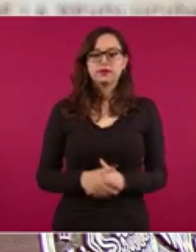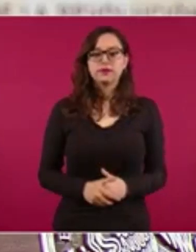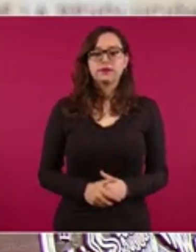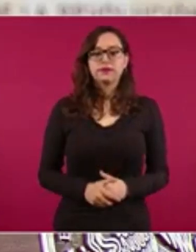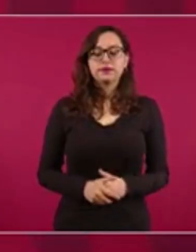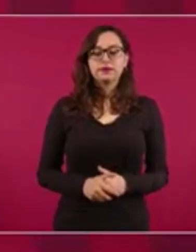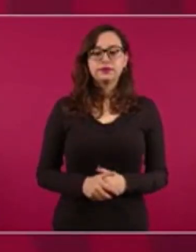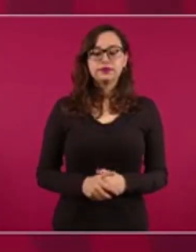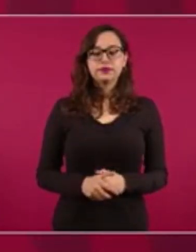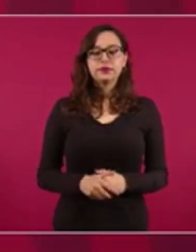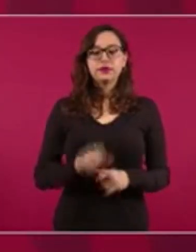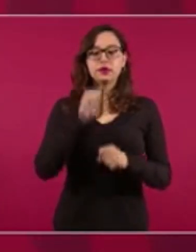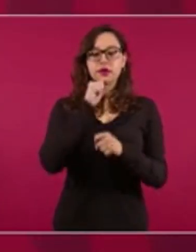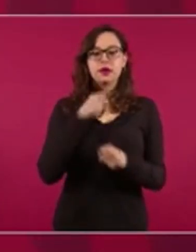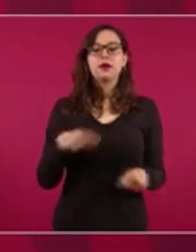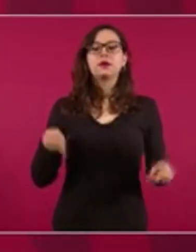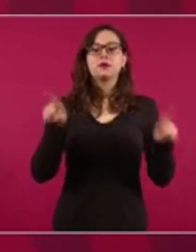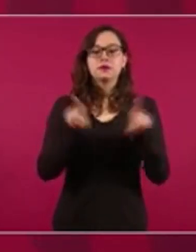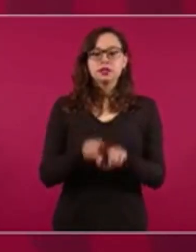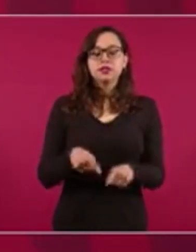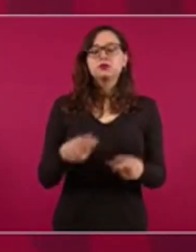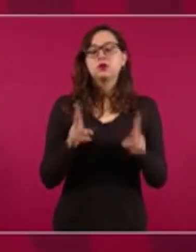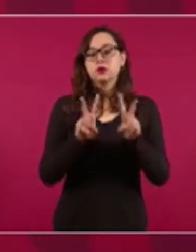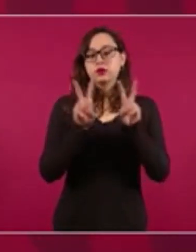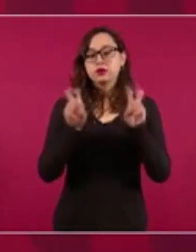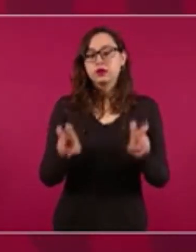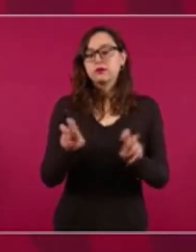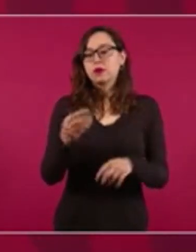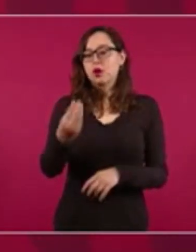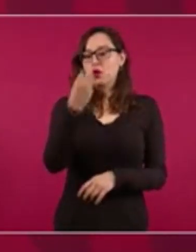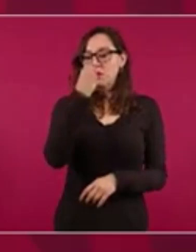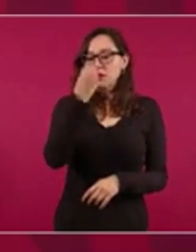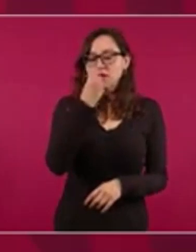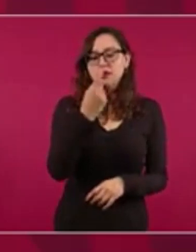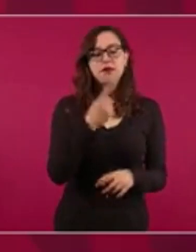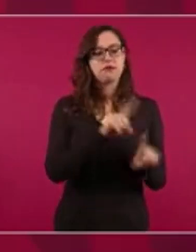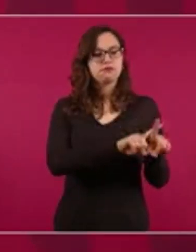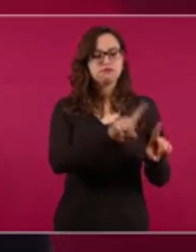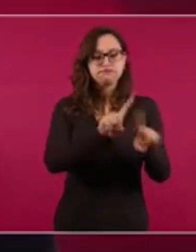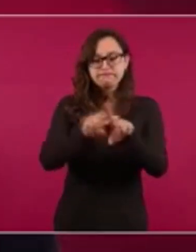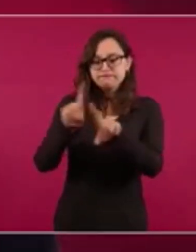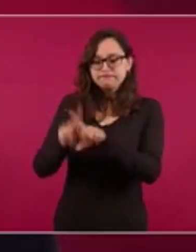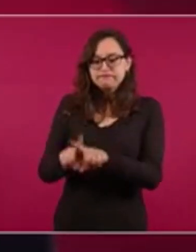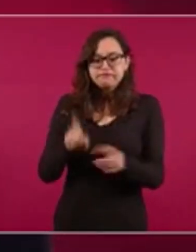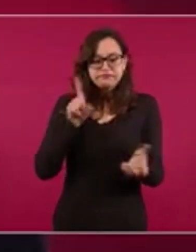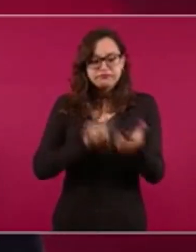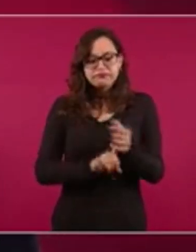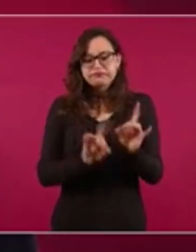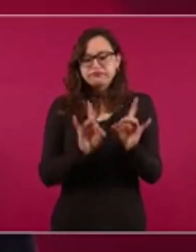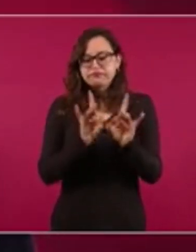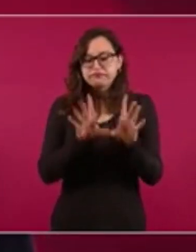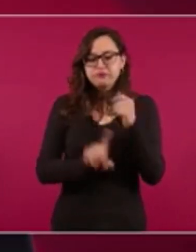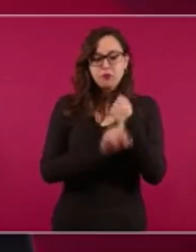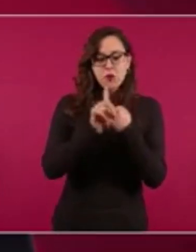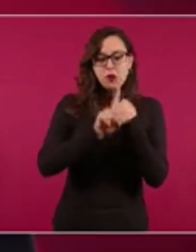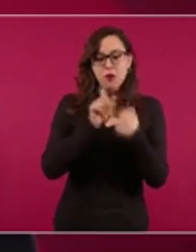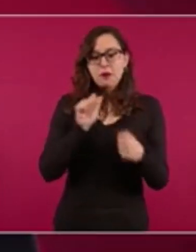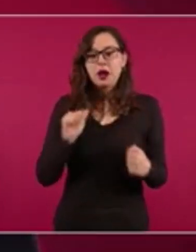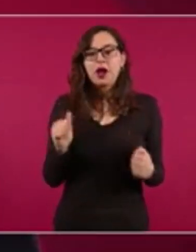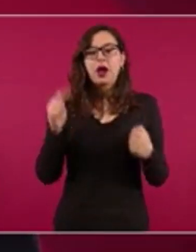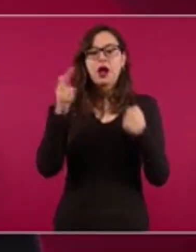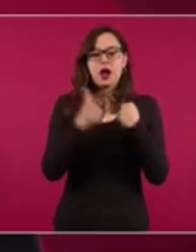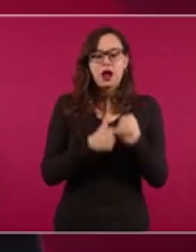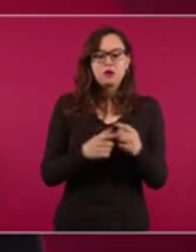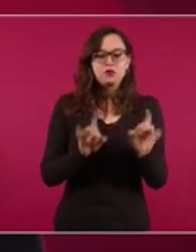los casos de productos alimenticios que requieran de soluciones particulares para sobreponerse a